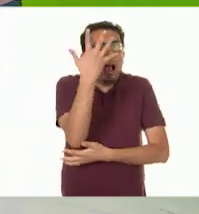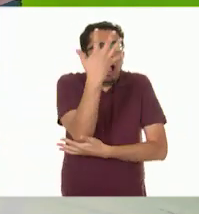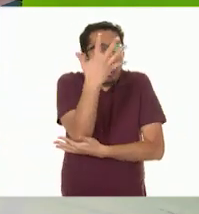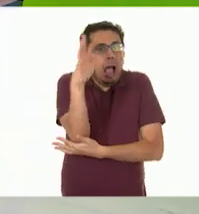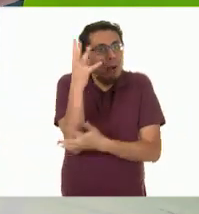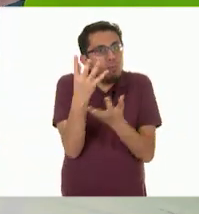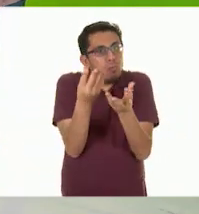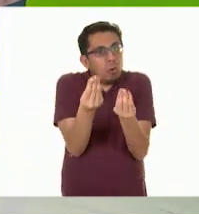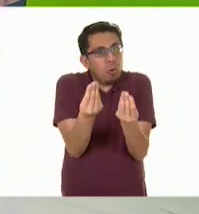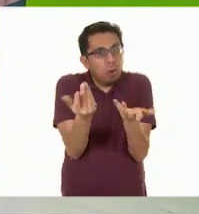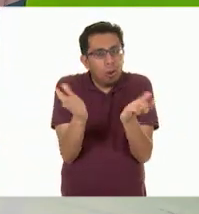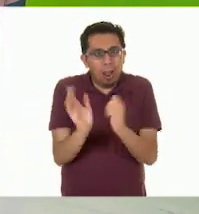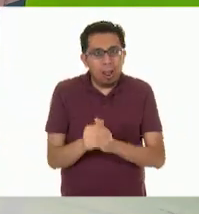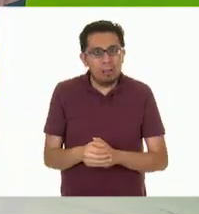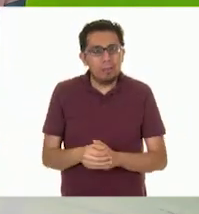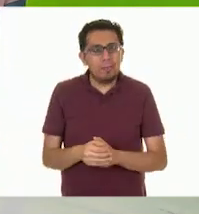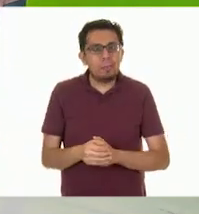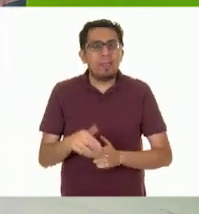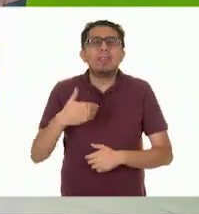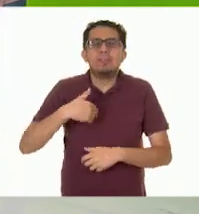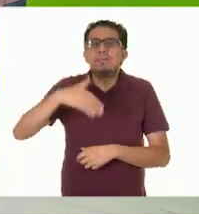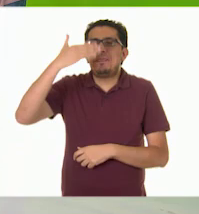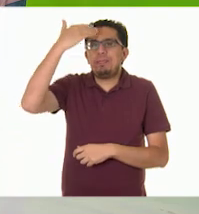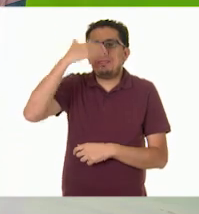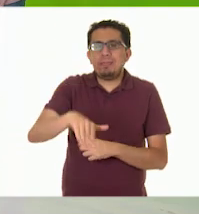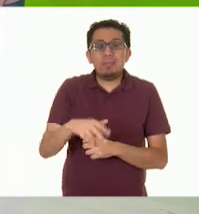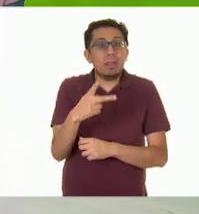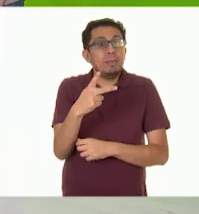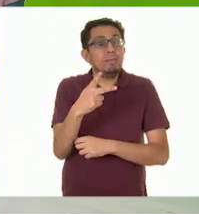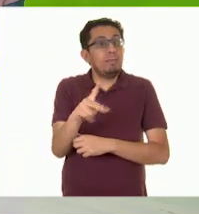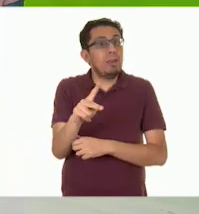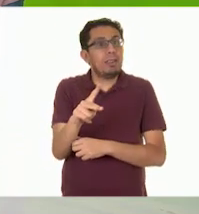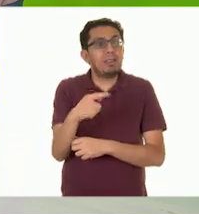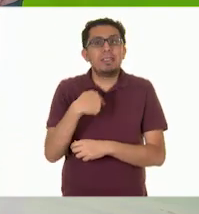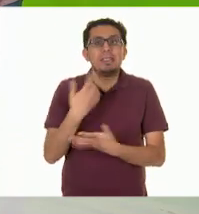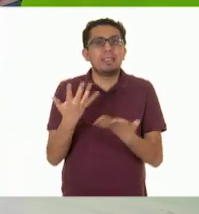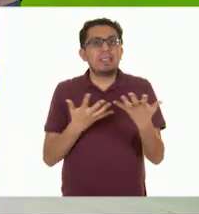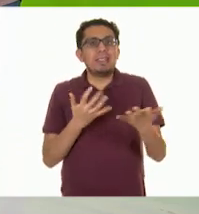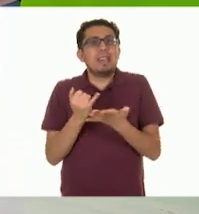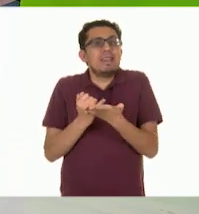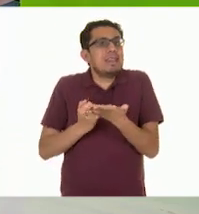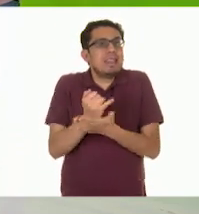árboles. Ya sé, pero es que no me puedo decidir.